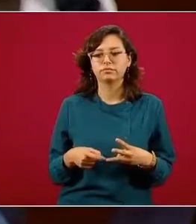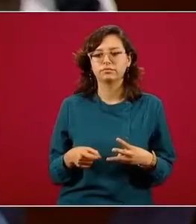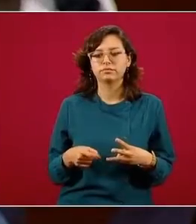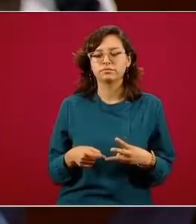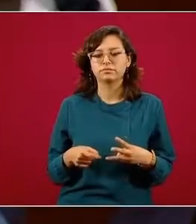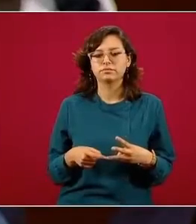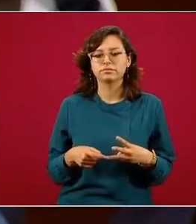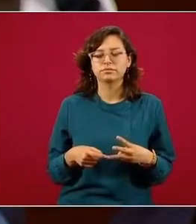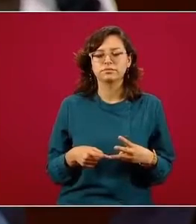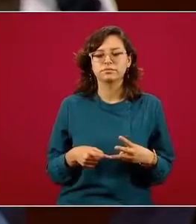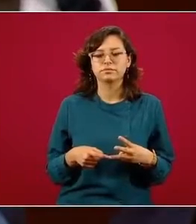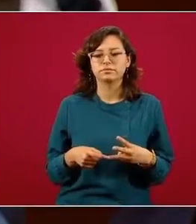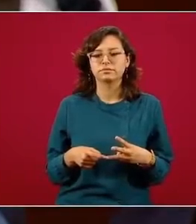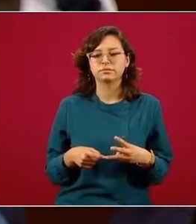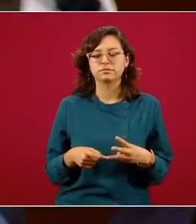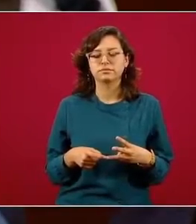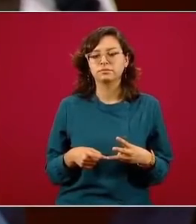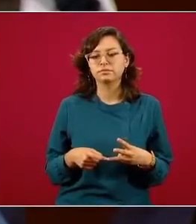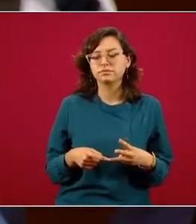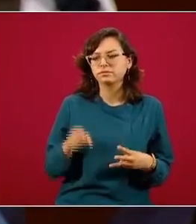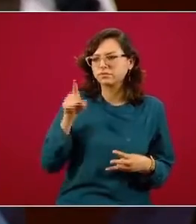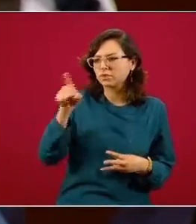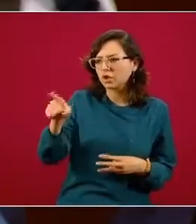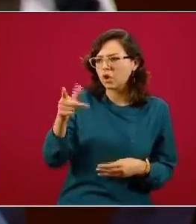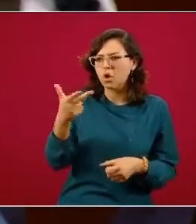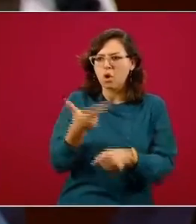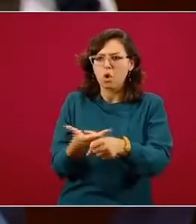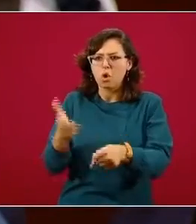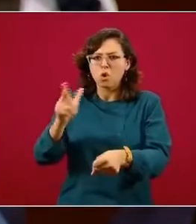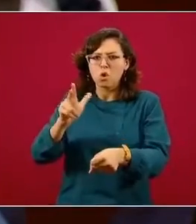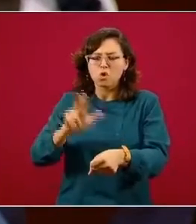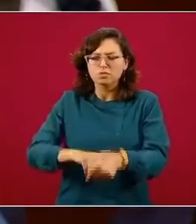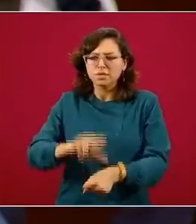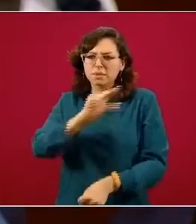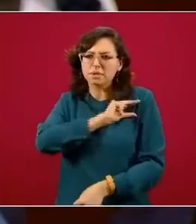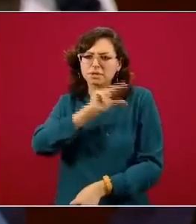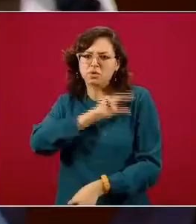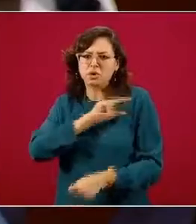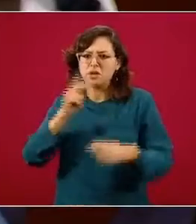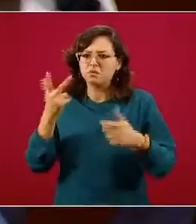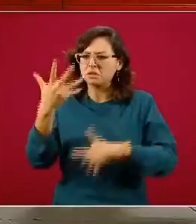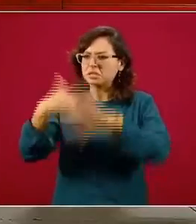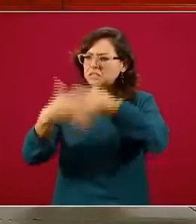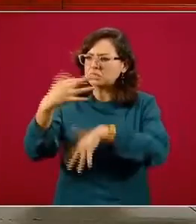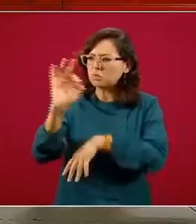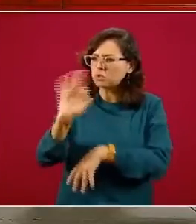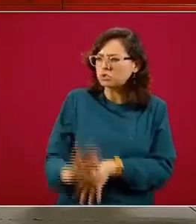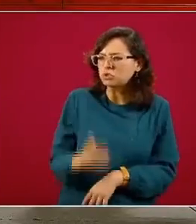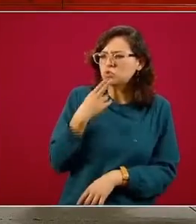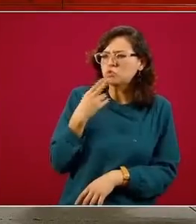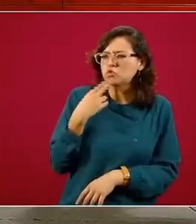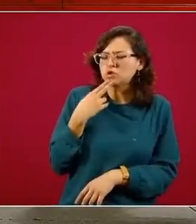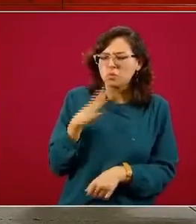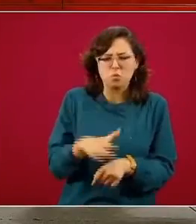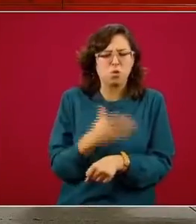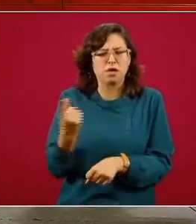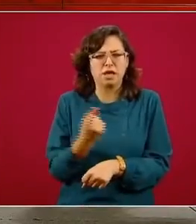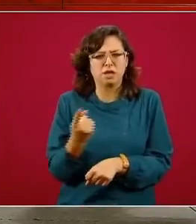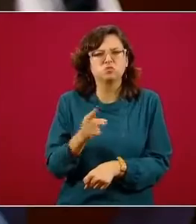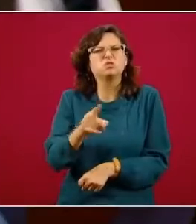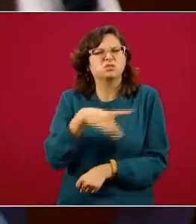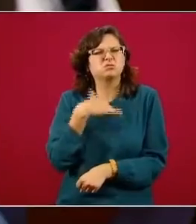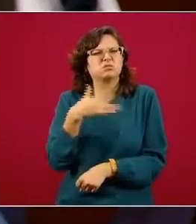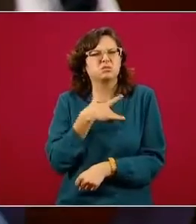15% esté utilizando este convenio del que hablaba con los hospitales privados y ya por último preguntarle